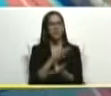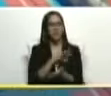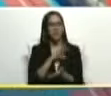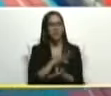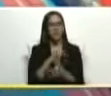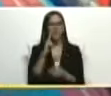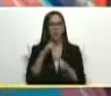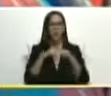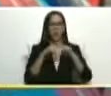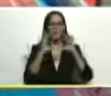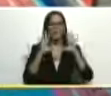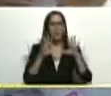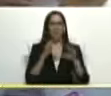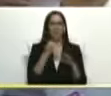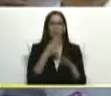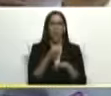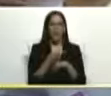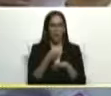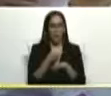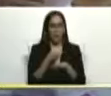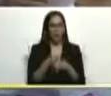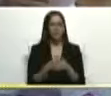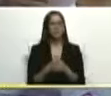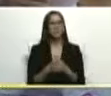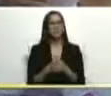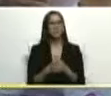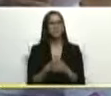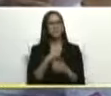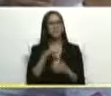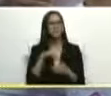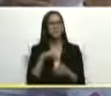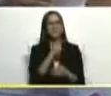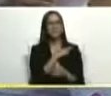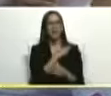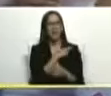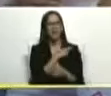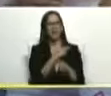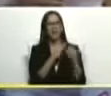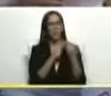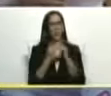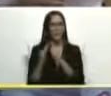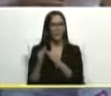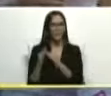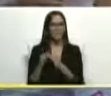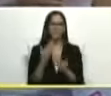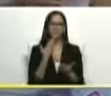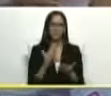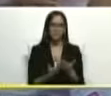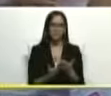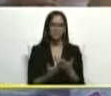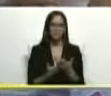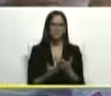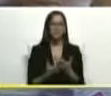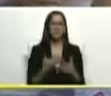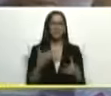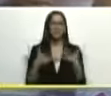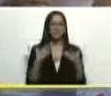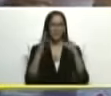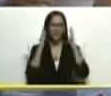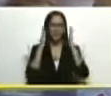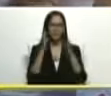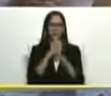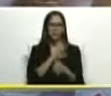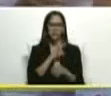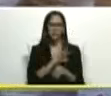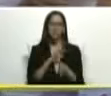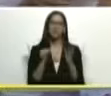del 1x10 del buen gobierno y nuestra jefa de comunidad nos solicitó una jornada de atención social